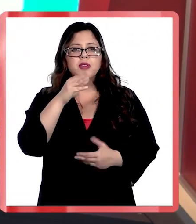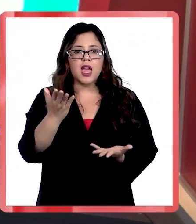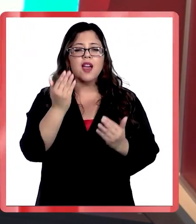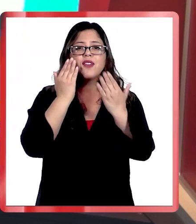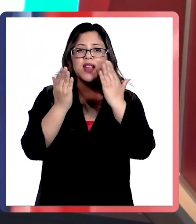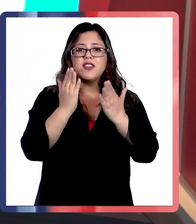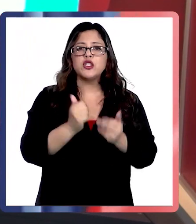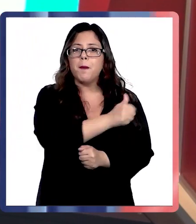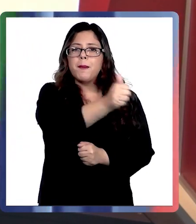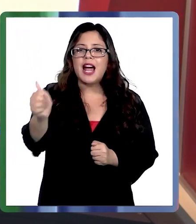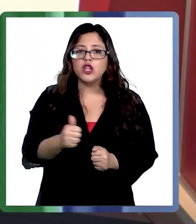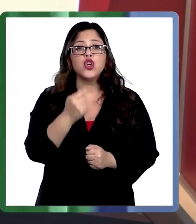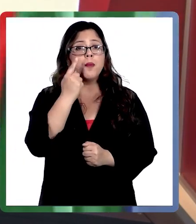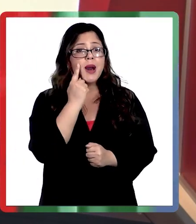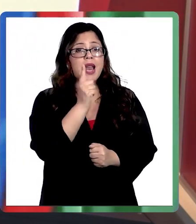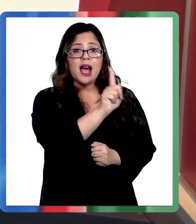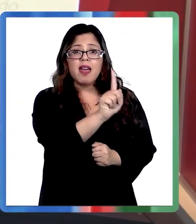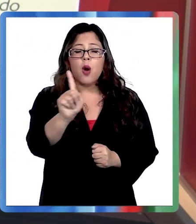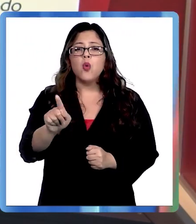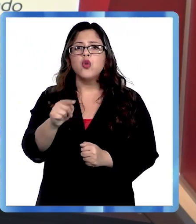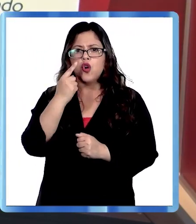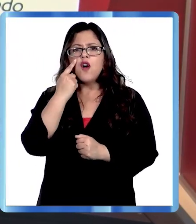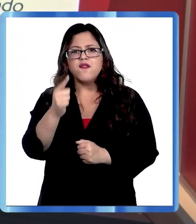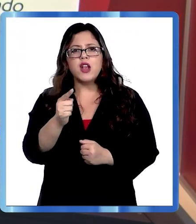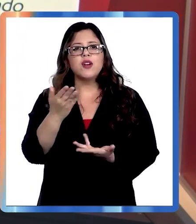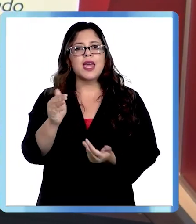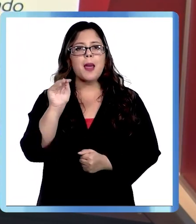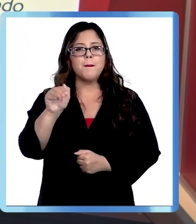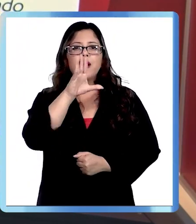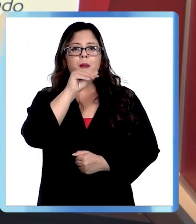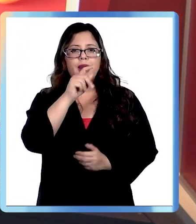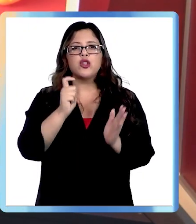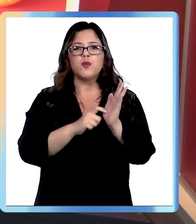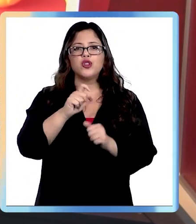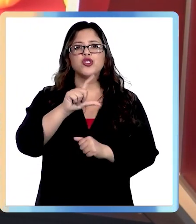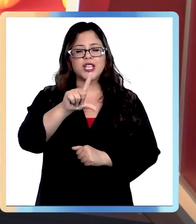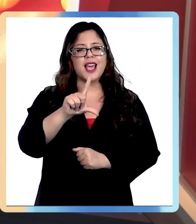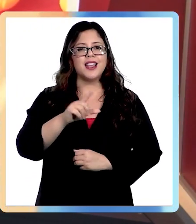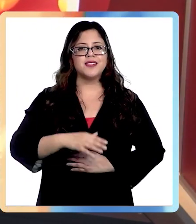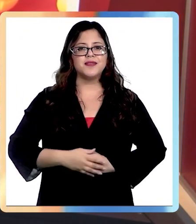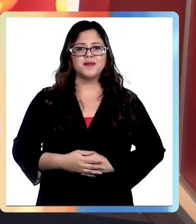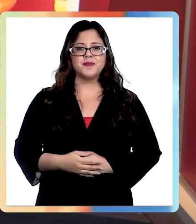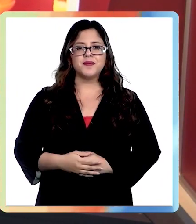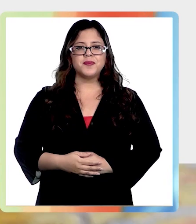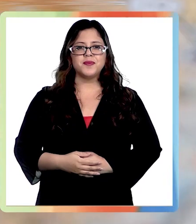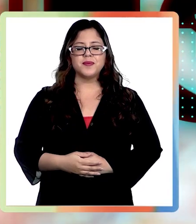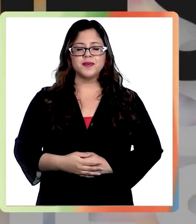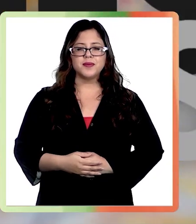para cada uno. Conócelos en BancoEstado.cl. Banco Estado.